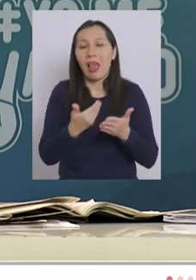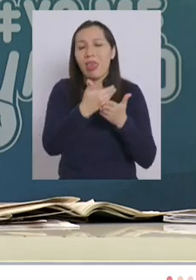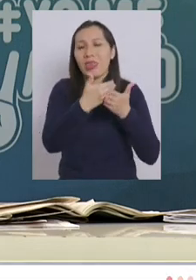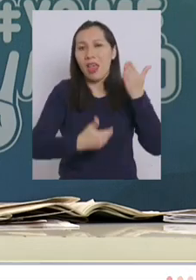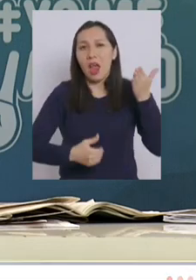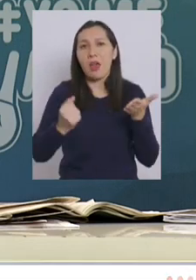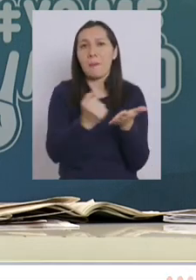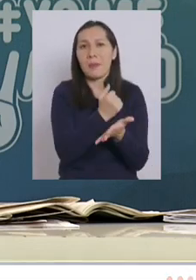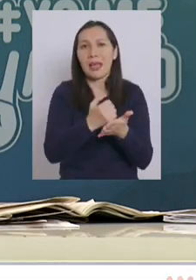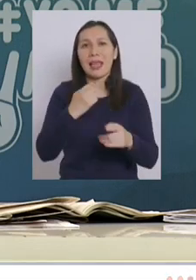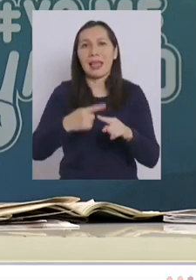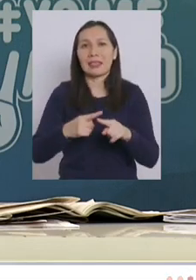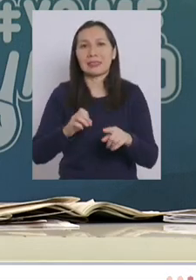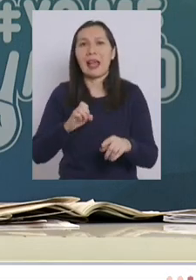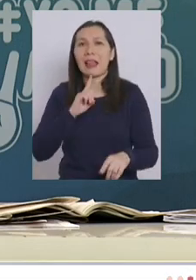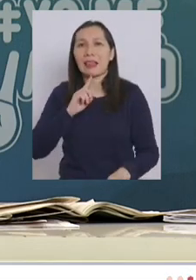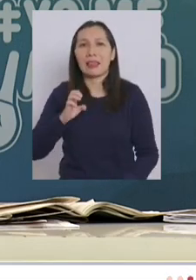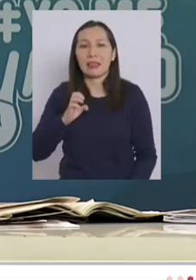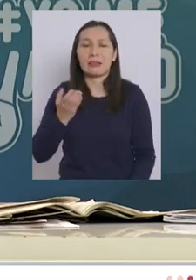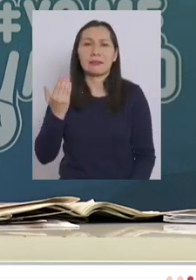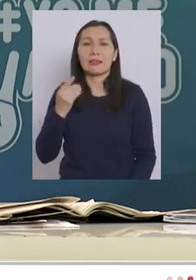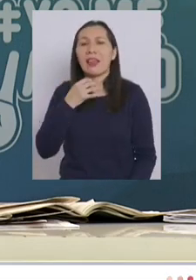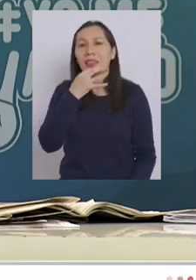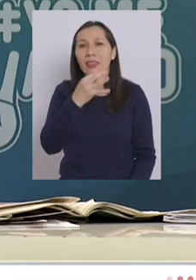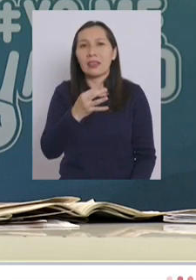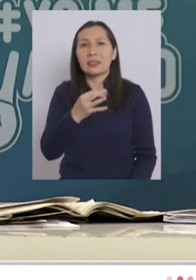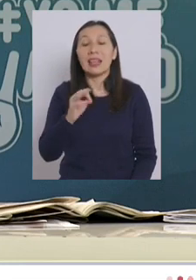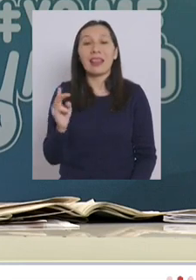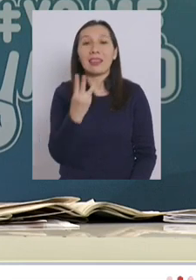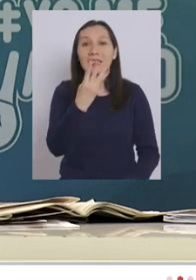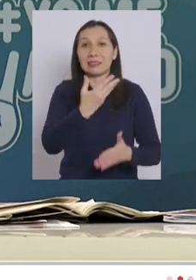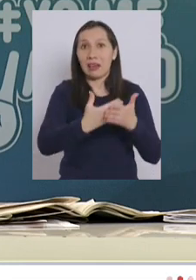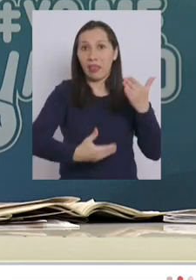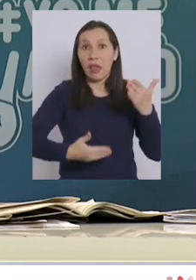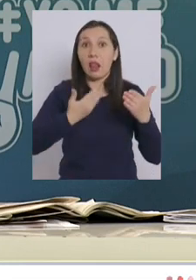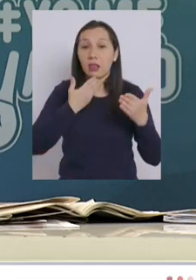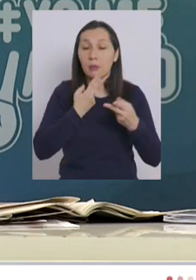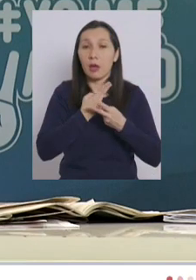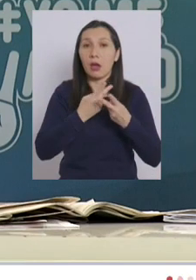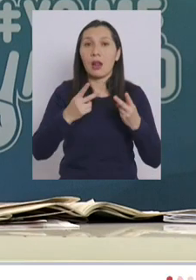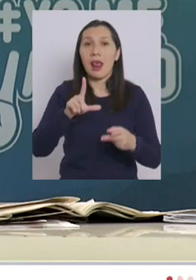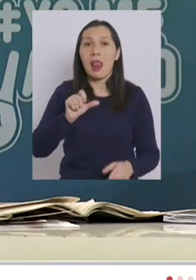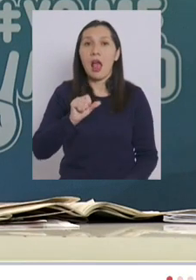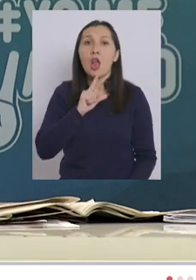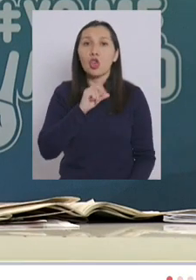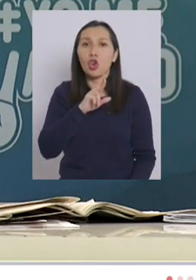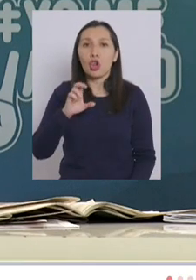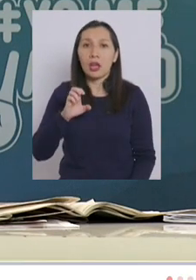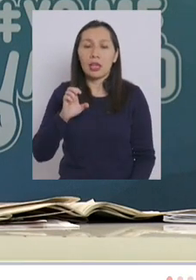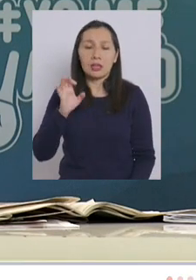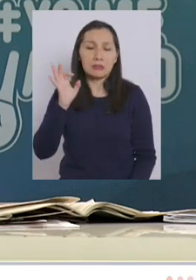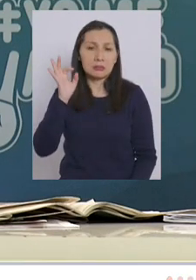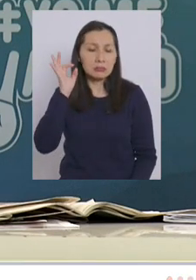Mercurio a ex ante este artículo sale en la tercera Rocío La Torre gran